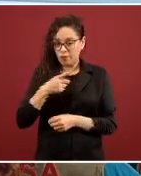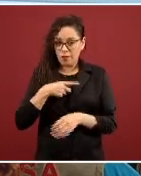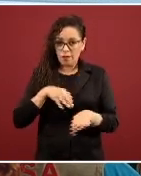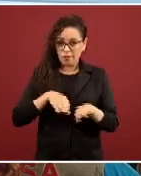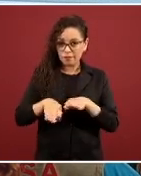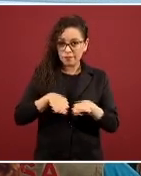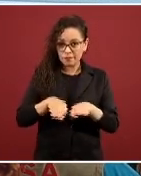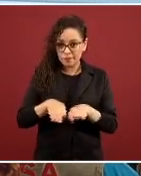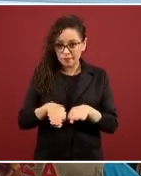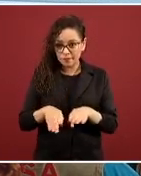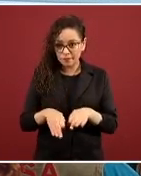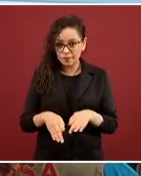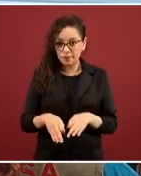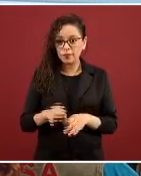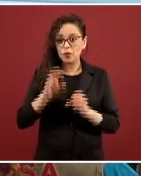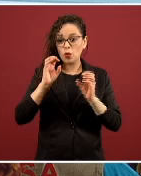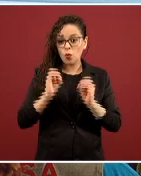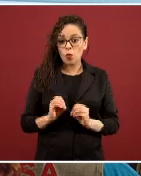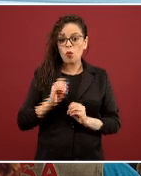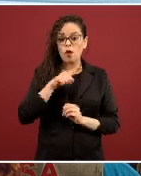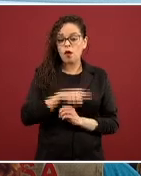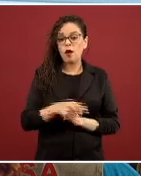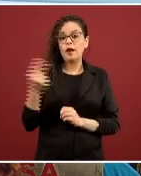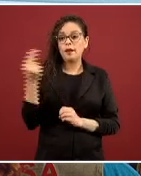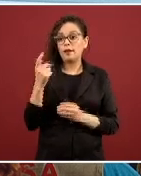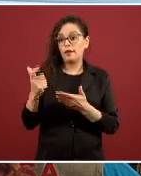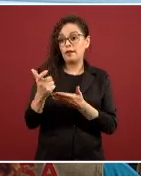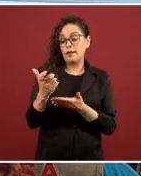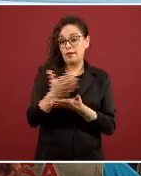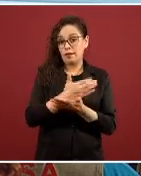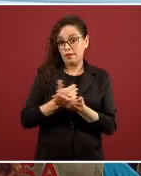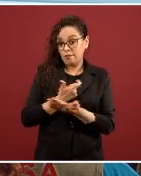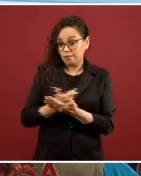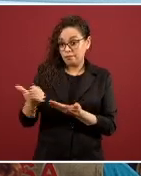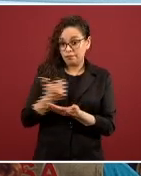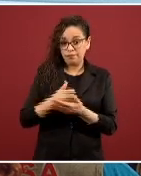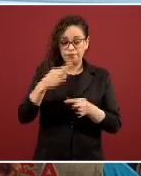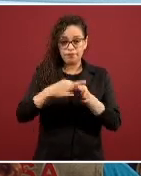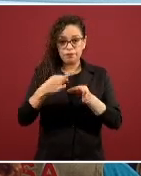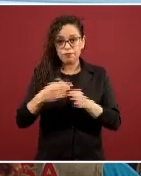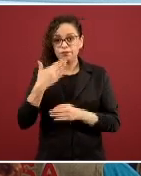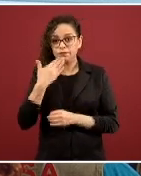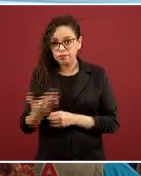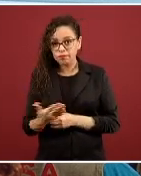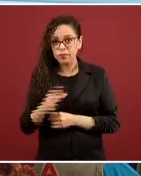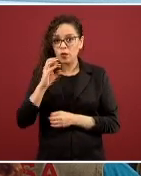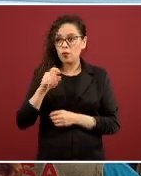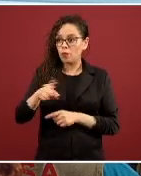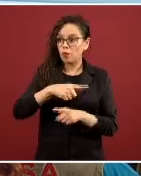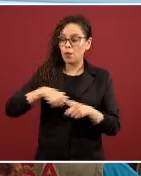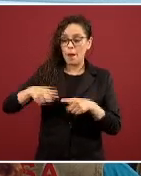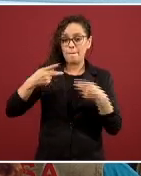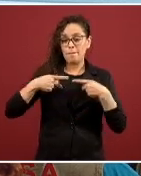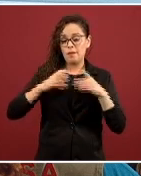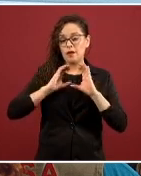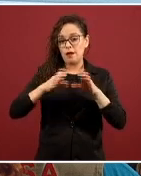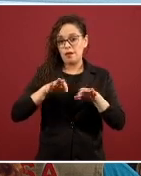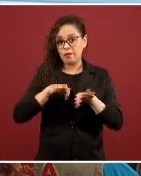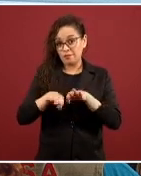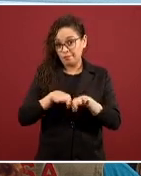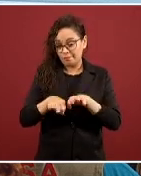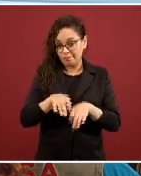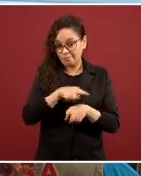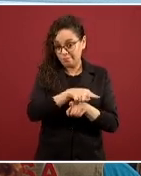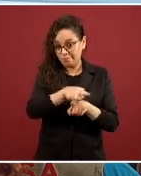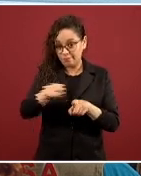por no conservar el salario completo y la seguridad laboral de sus trabajadores se retrasa el hecho